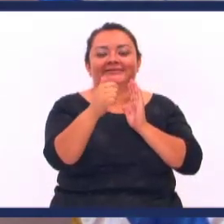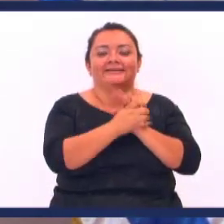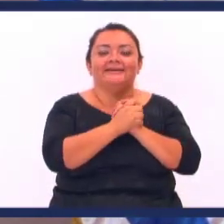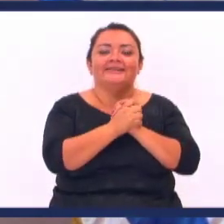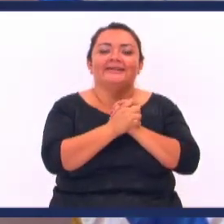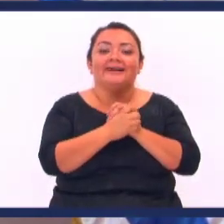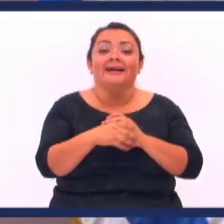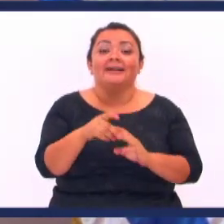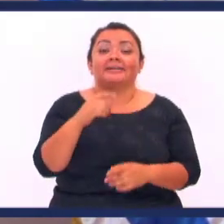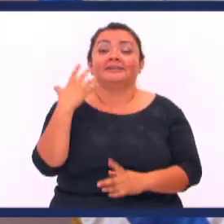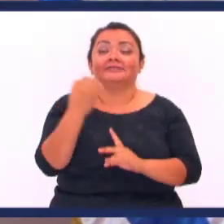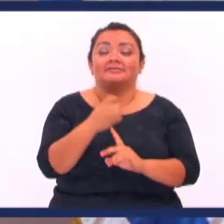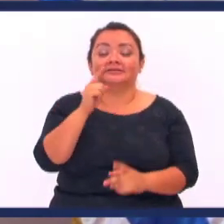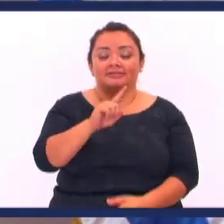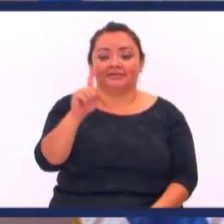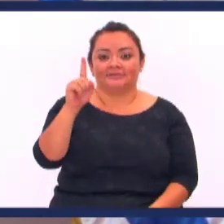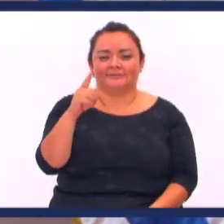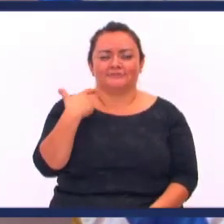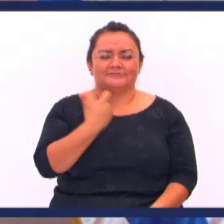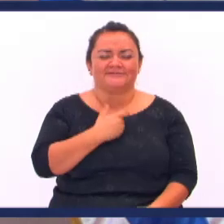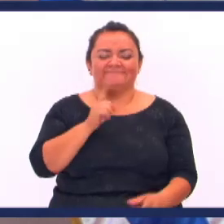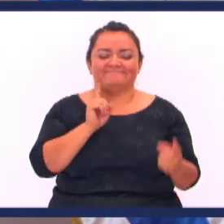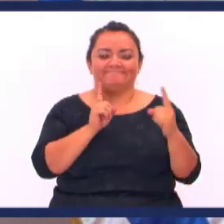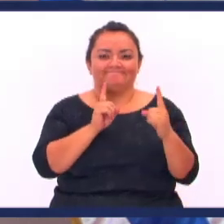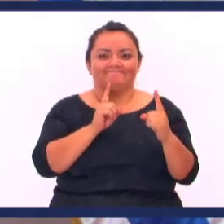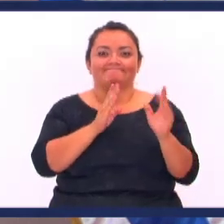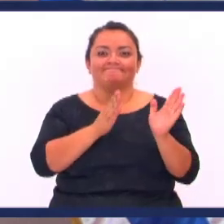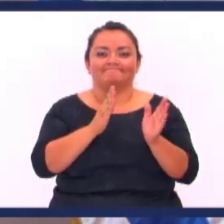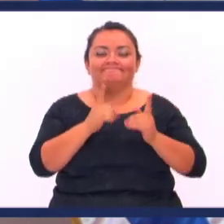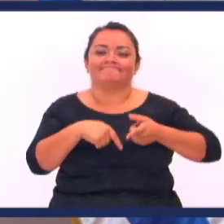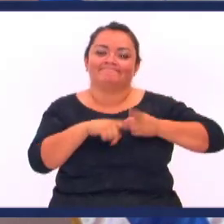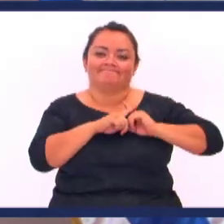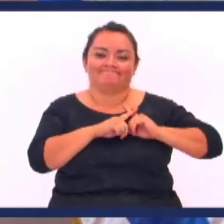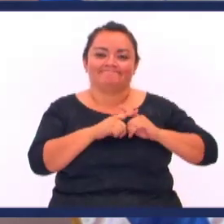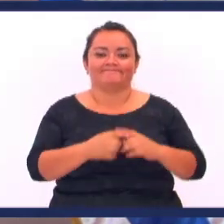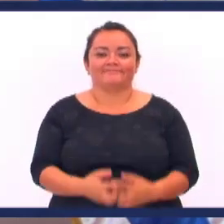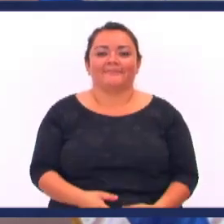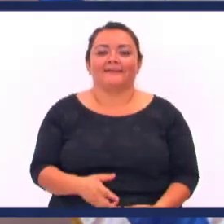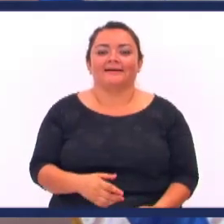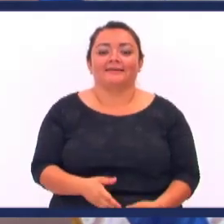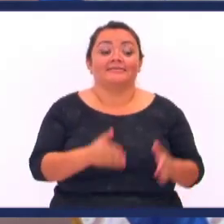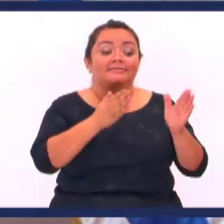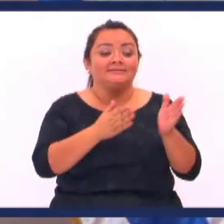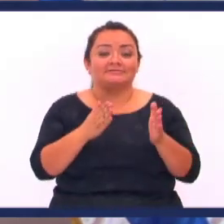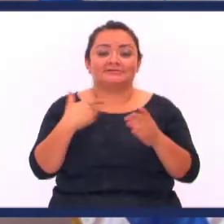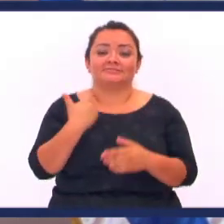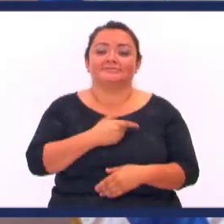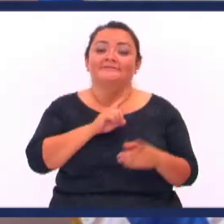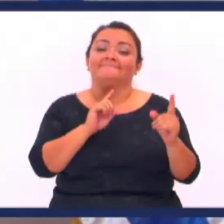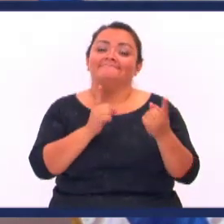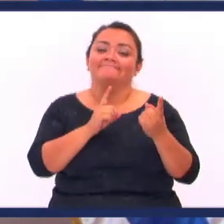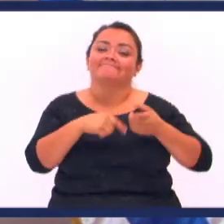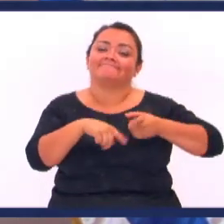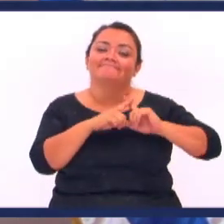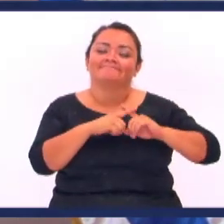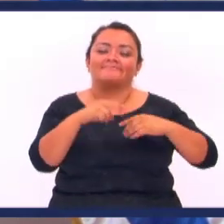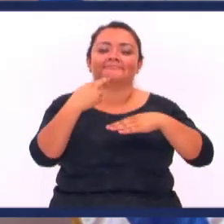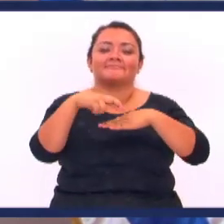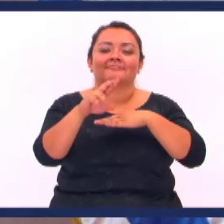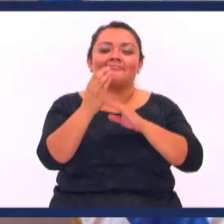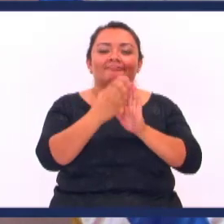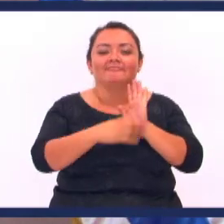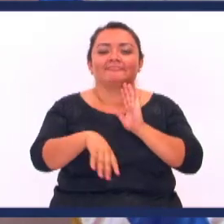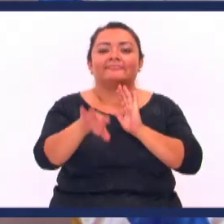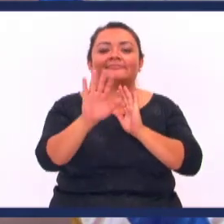bien Es desarrollar Nuestro carácter cristiano Desarrollar Nuestro carácter cristiano Romanos